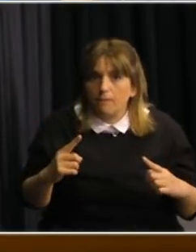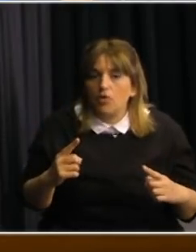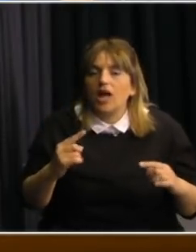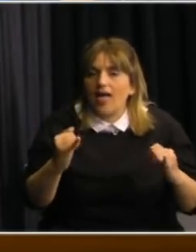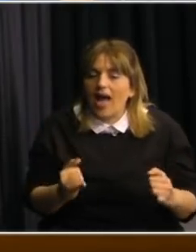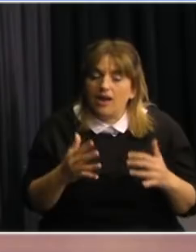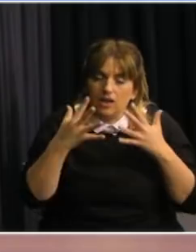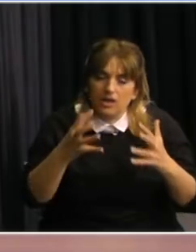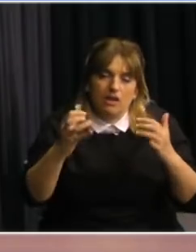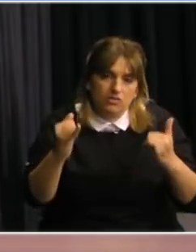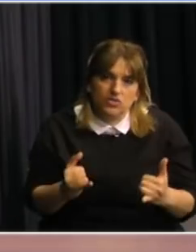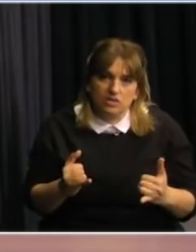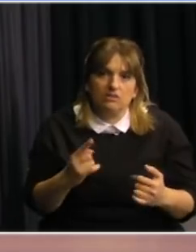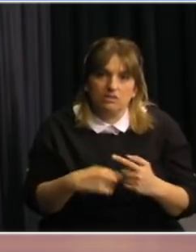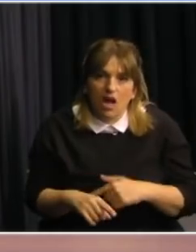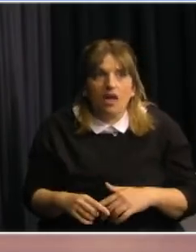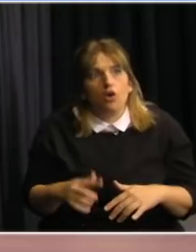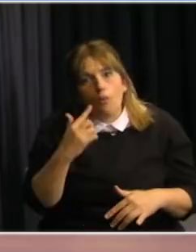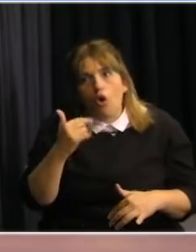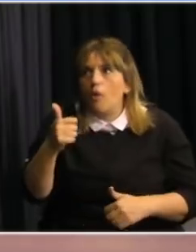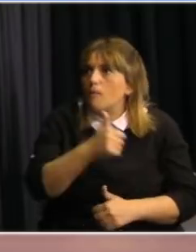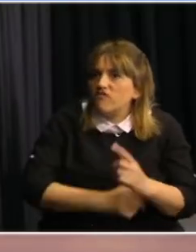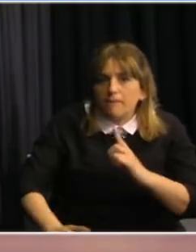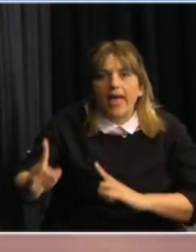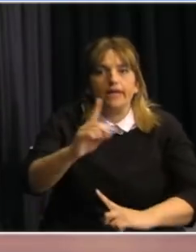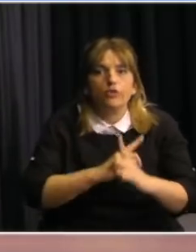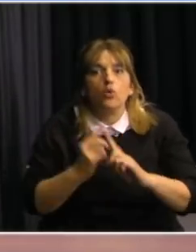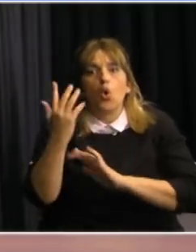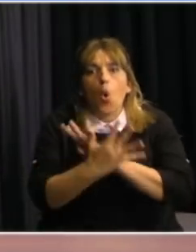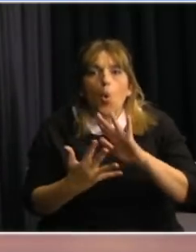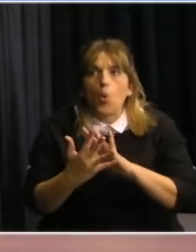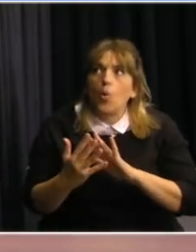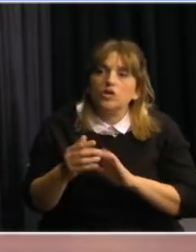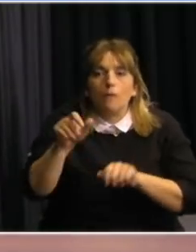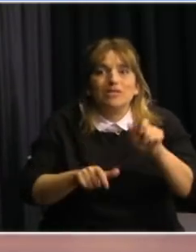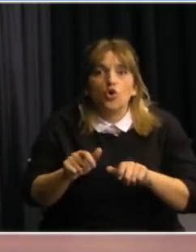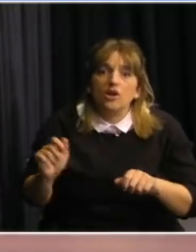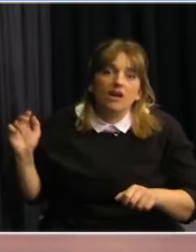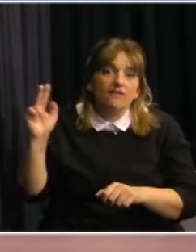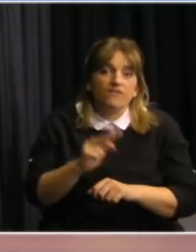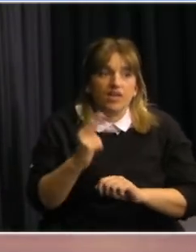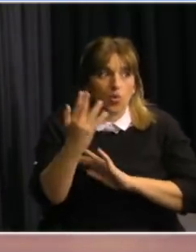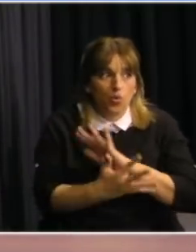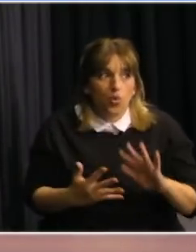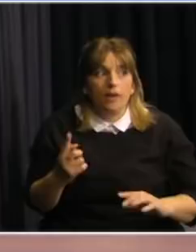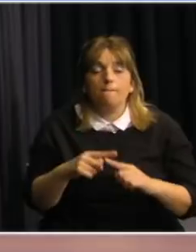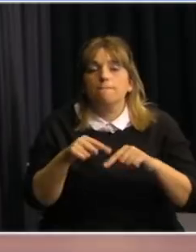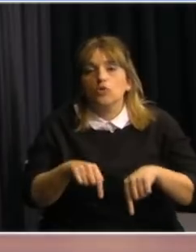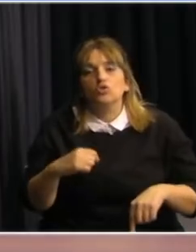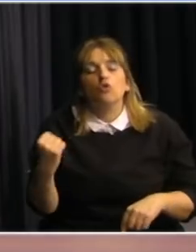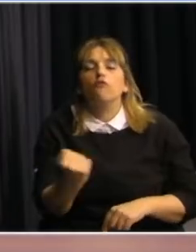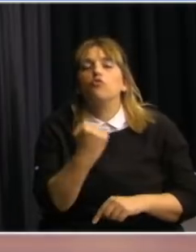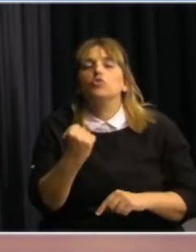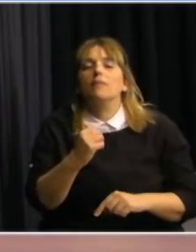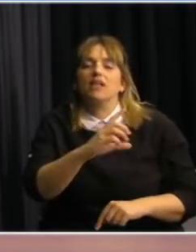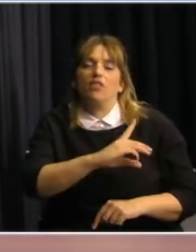hay riesgos para pasar a inmovilidad interna, también hay llegada de algunos uruguayos del exterior. Por eso es crucial llegar a diciembre